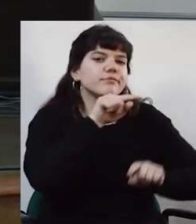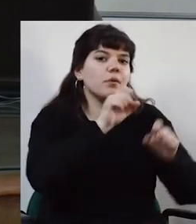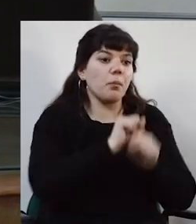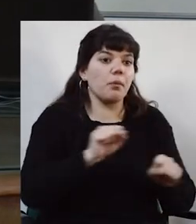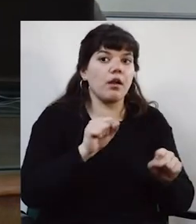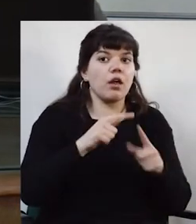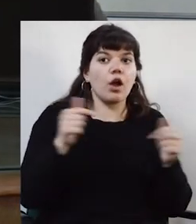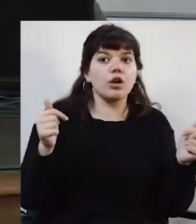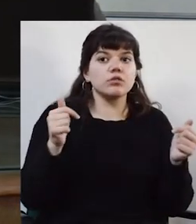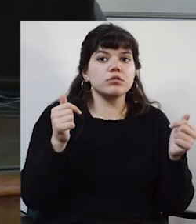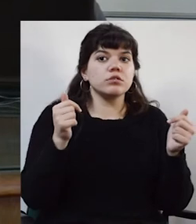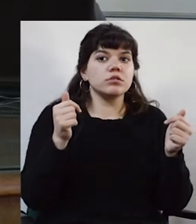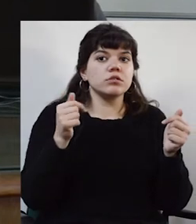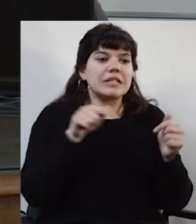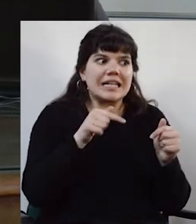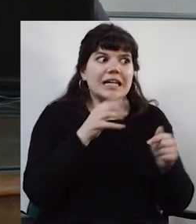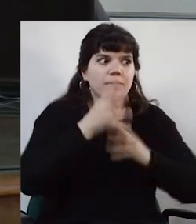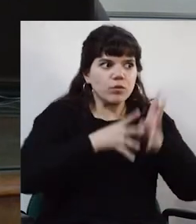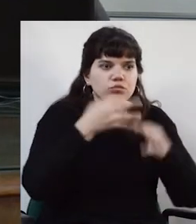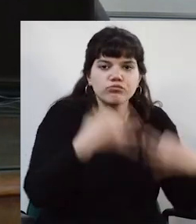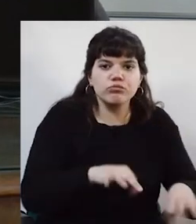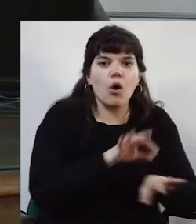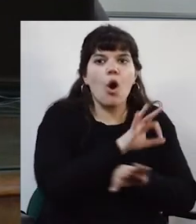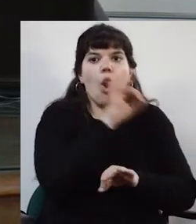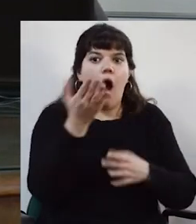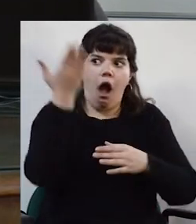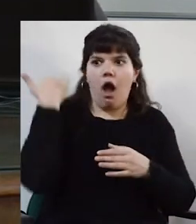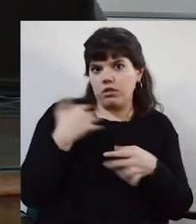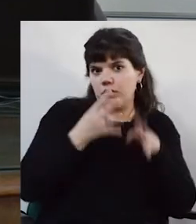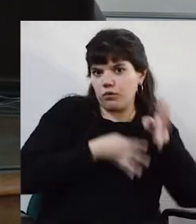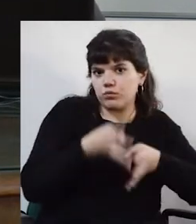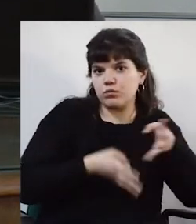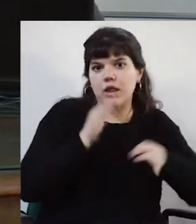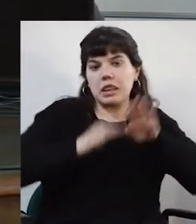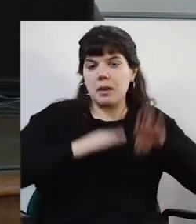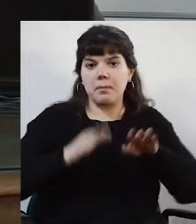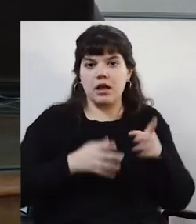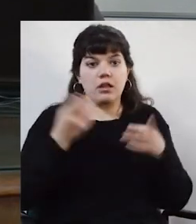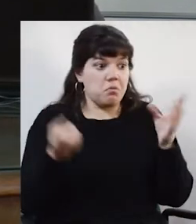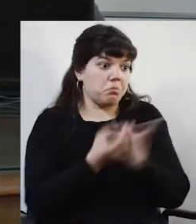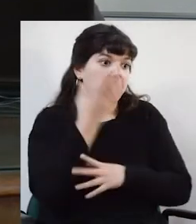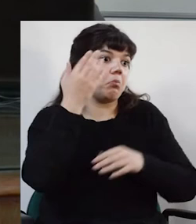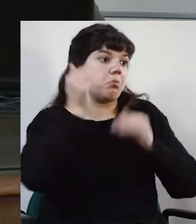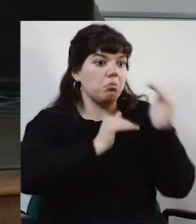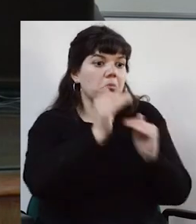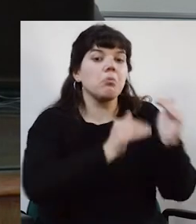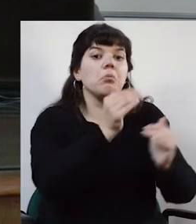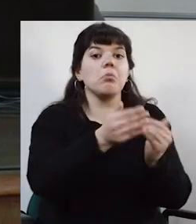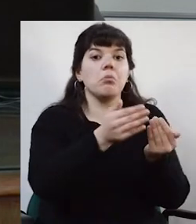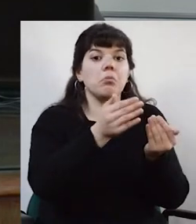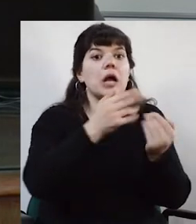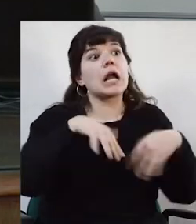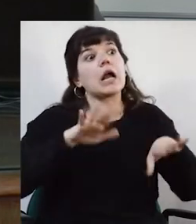días, si no tenemos cuatro de cifras, esta red funciona o funcionó de repente, ¿no? Nació, creció, se desarrolló,